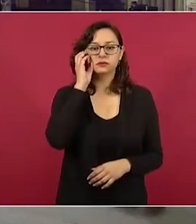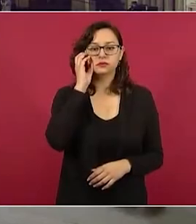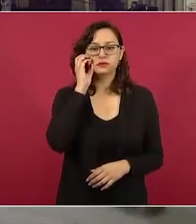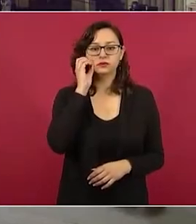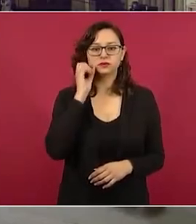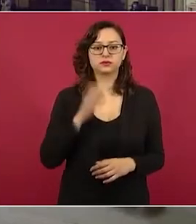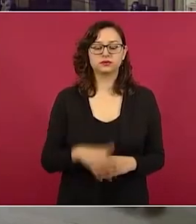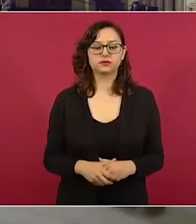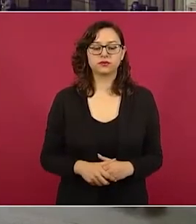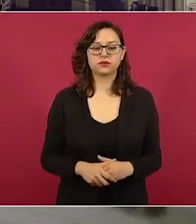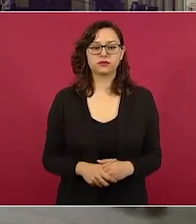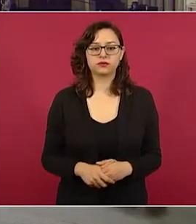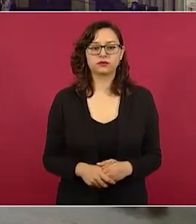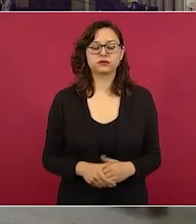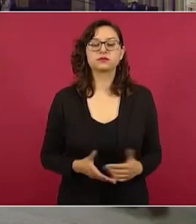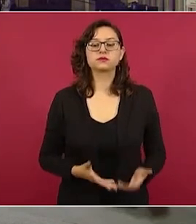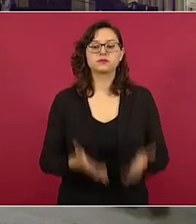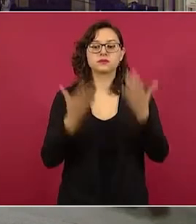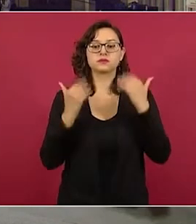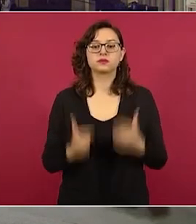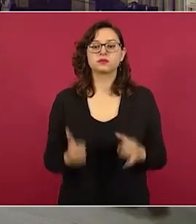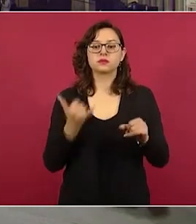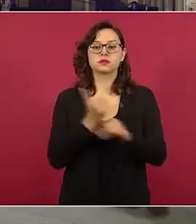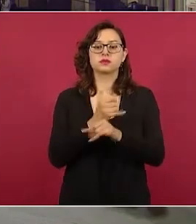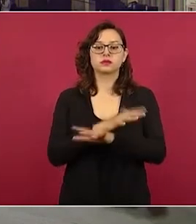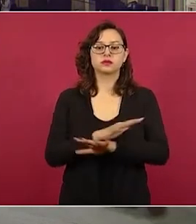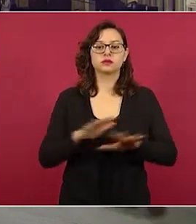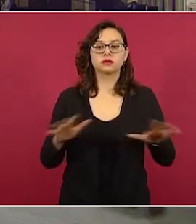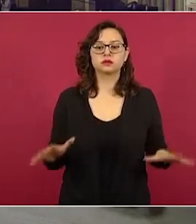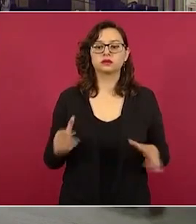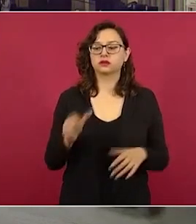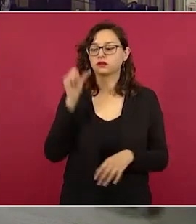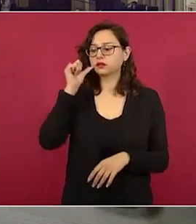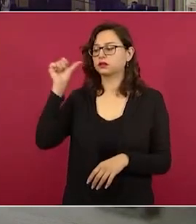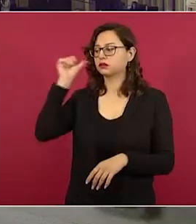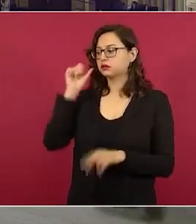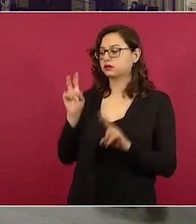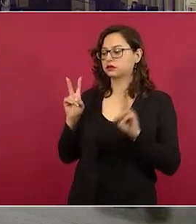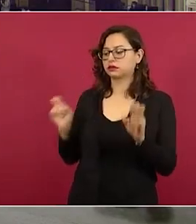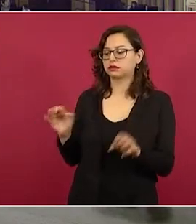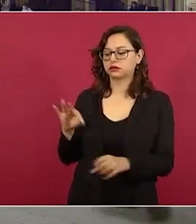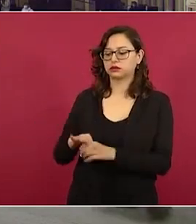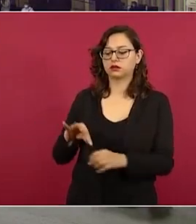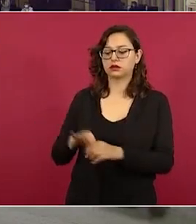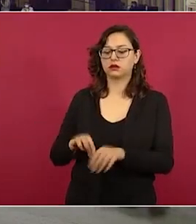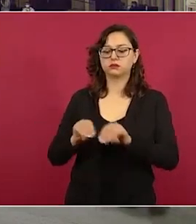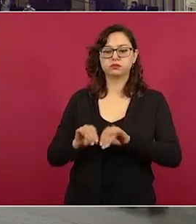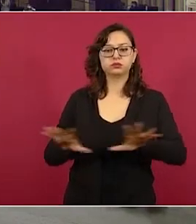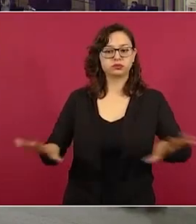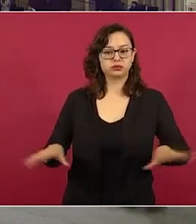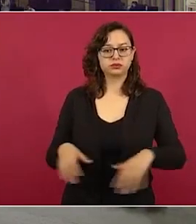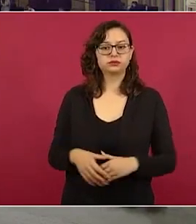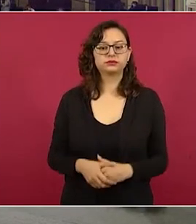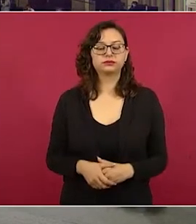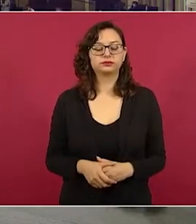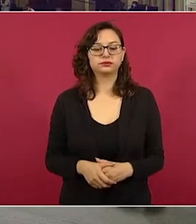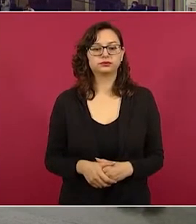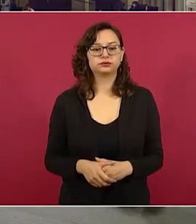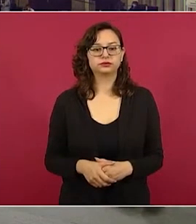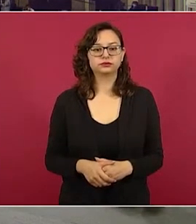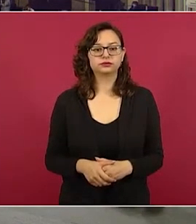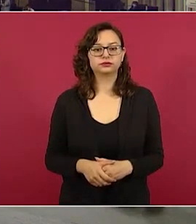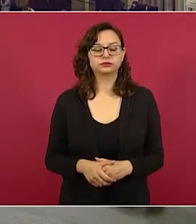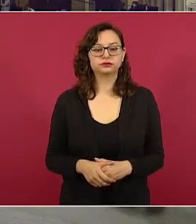Bueno, vamos a informar sobre la consulta de ayer, vemos